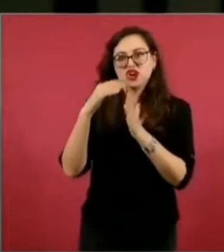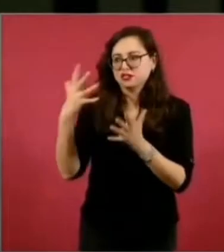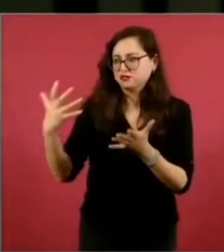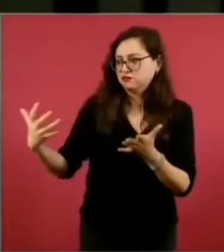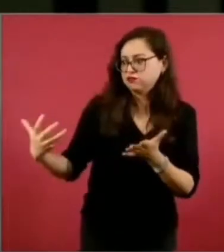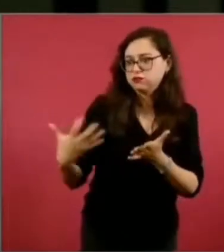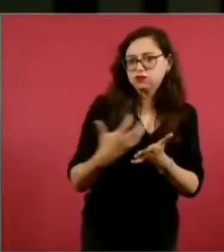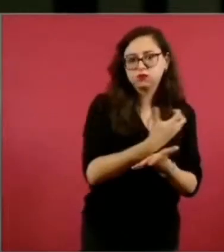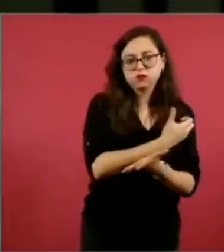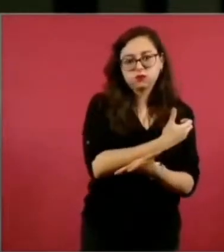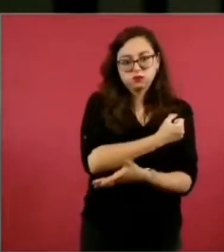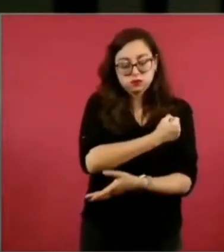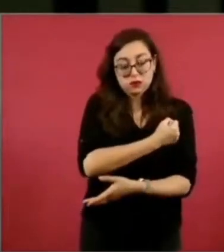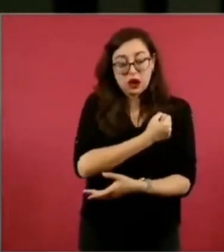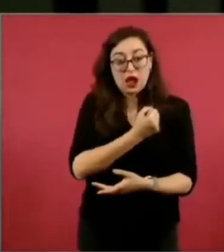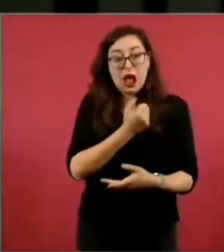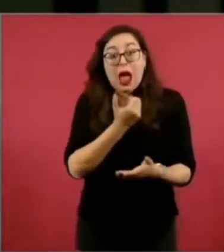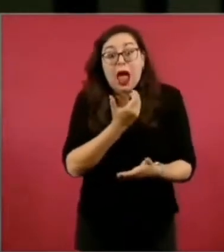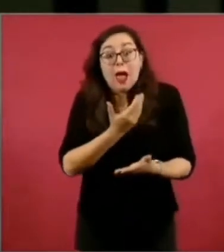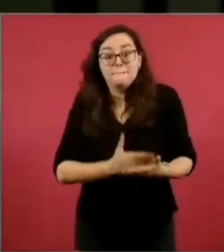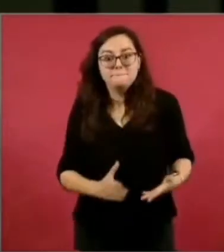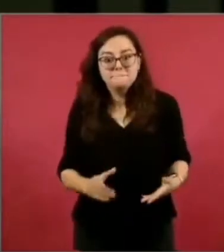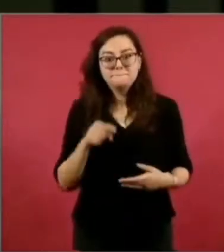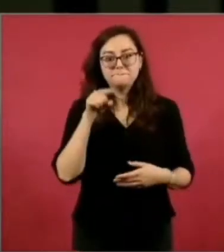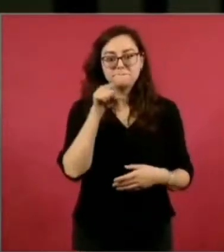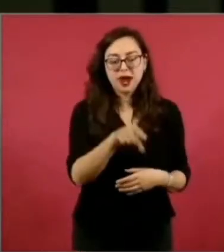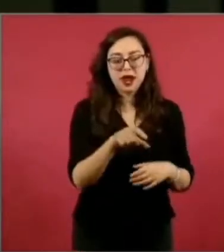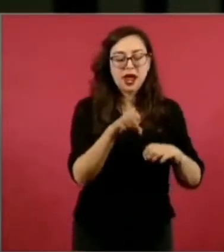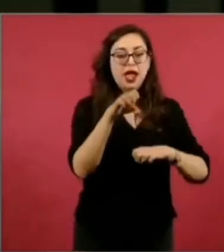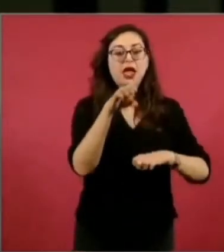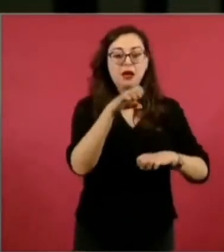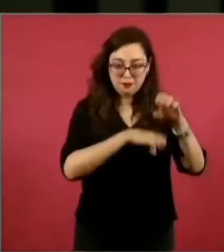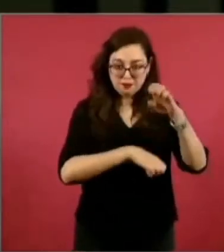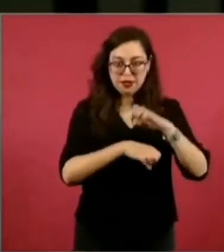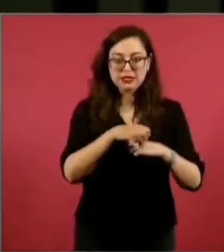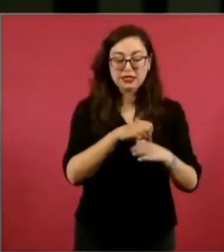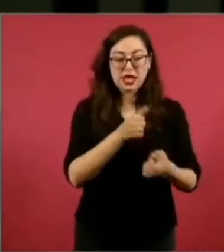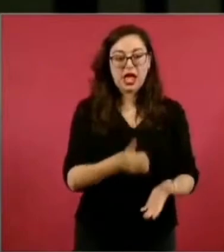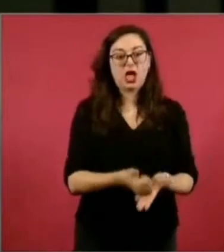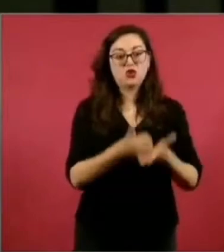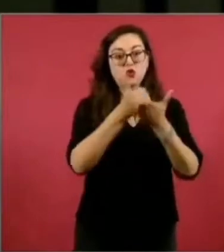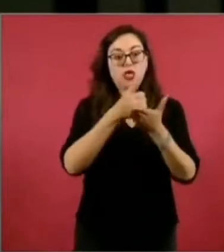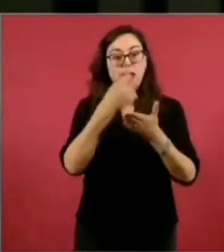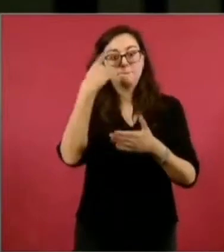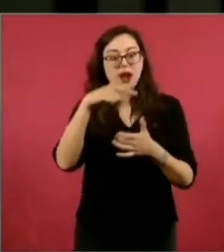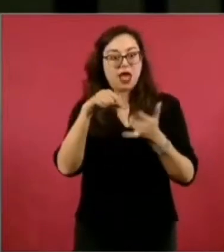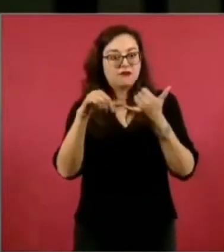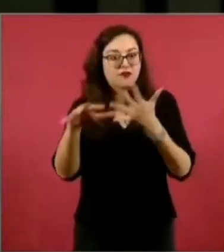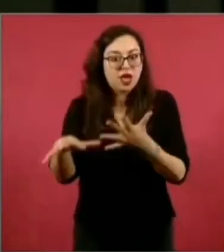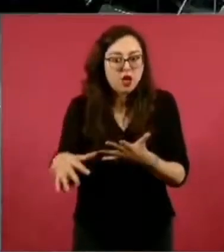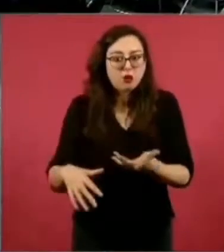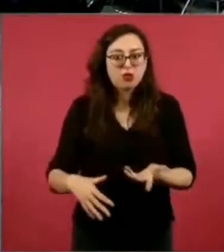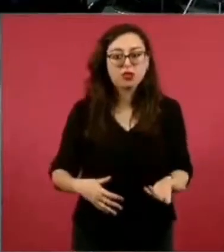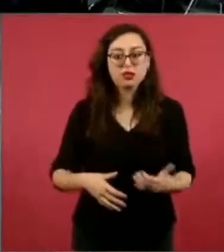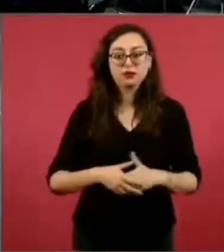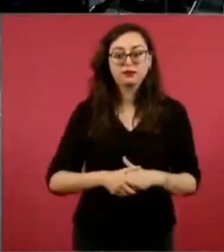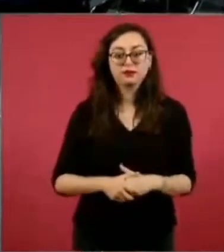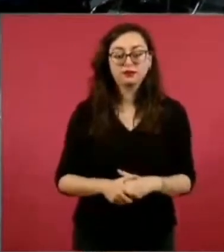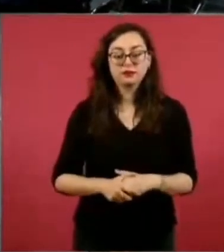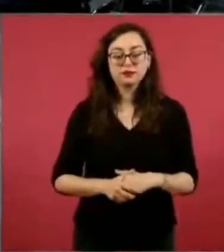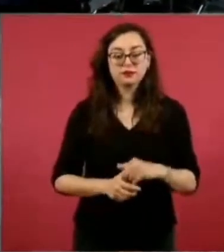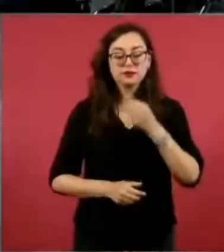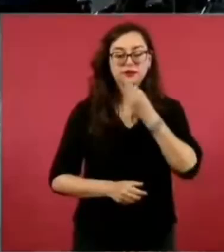mediante un despacho que habla o ayuda a hacer cosas que este gobierno no permite. Pues